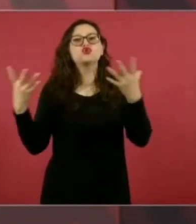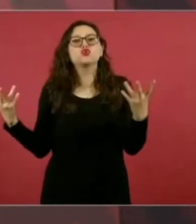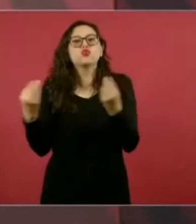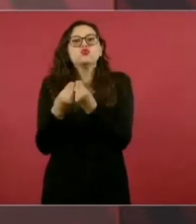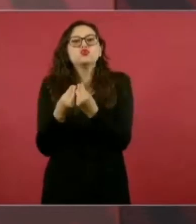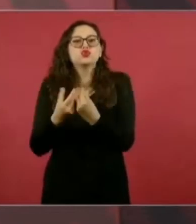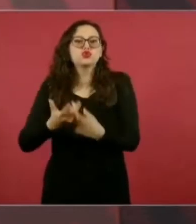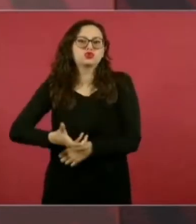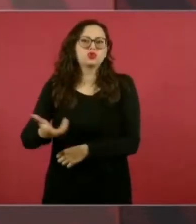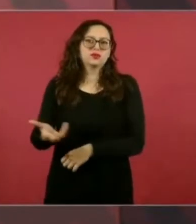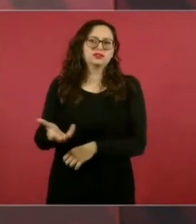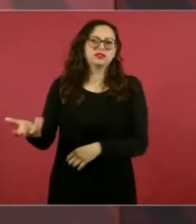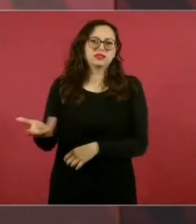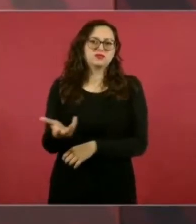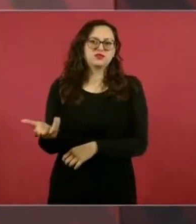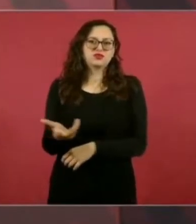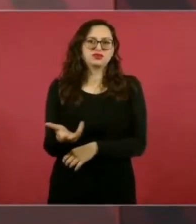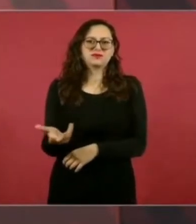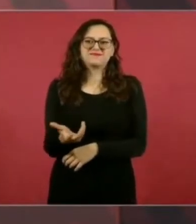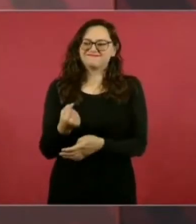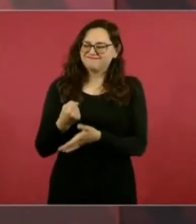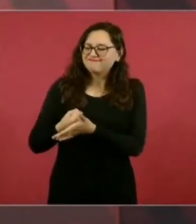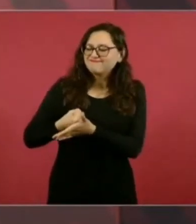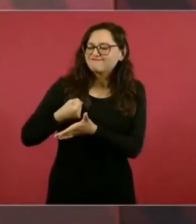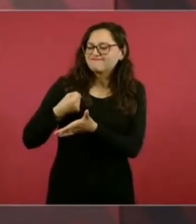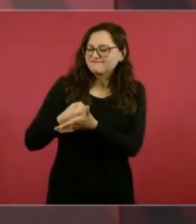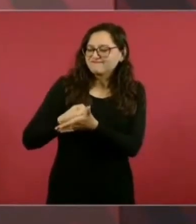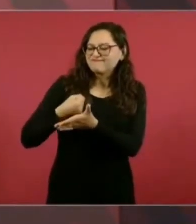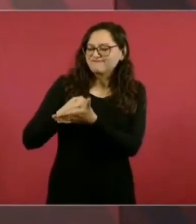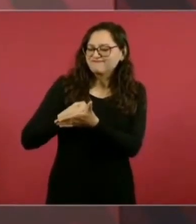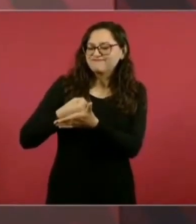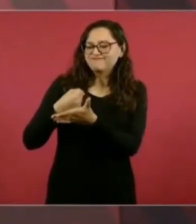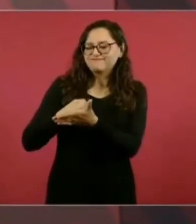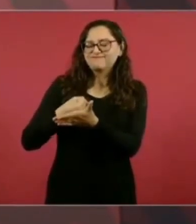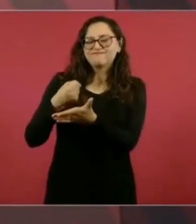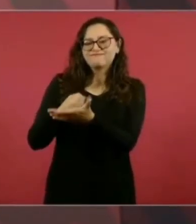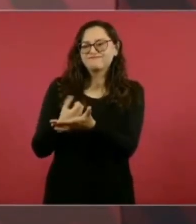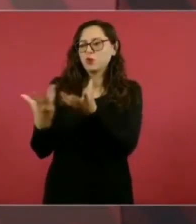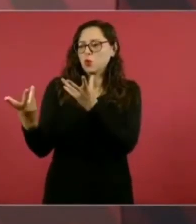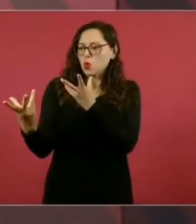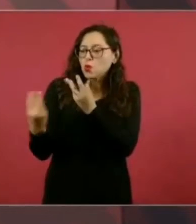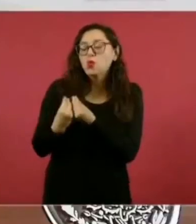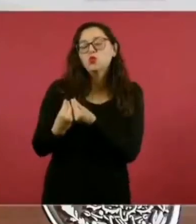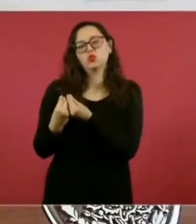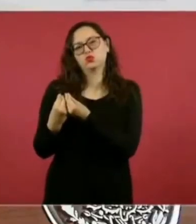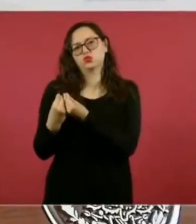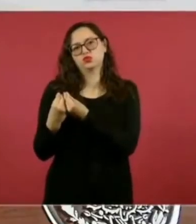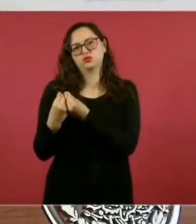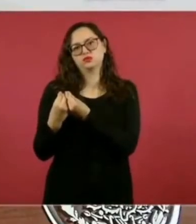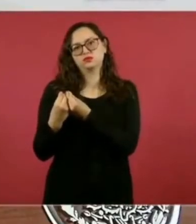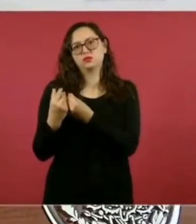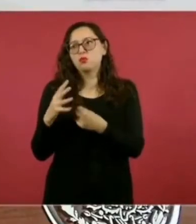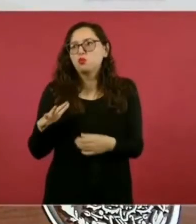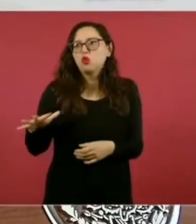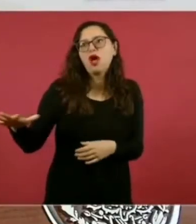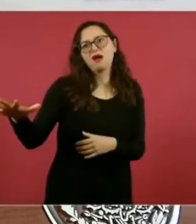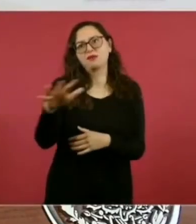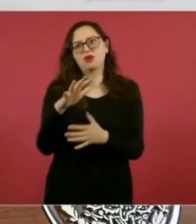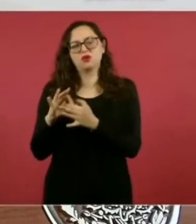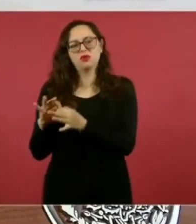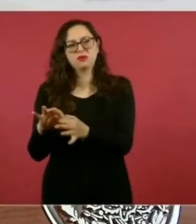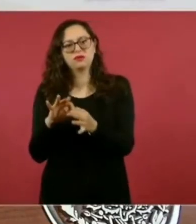y desde abajo, lo hemos hecho con el pueblo. Y no es